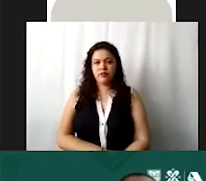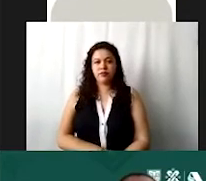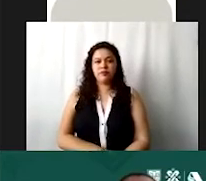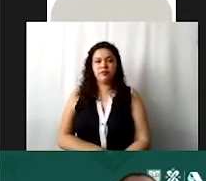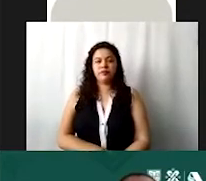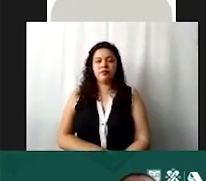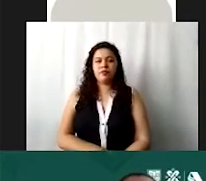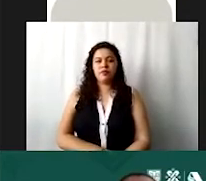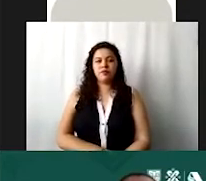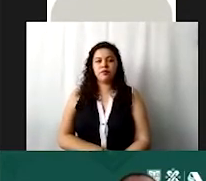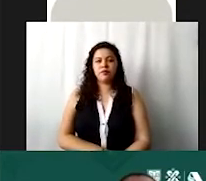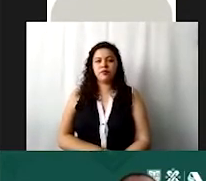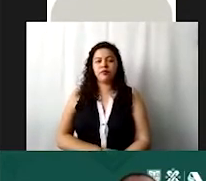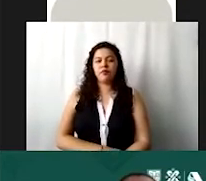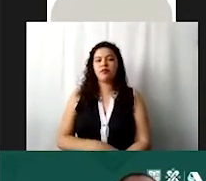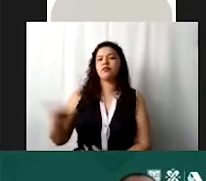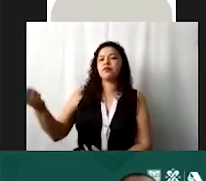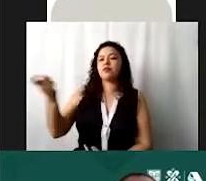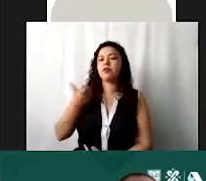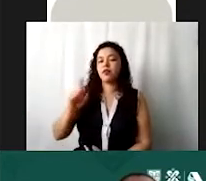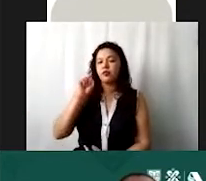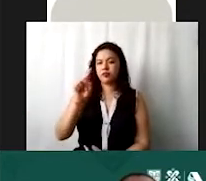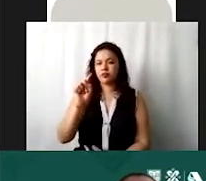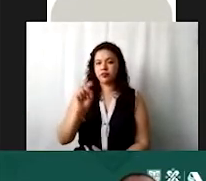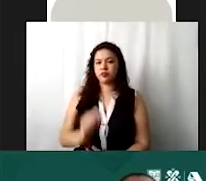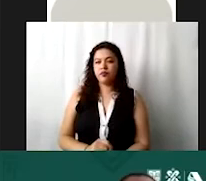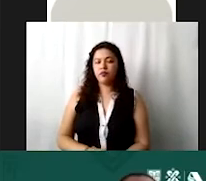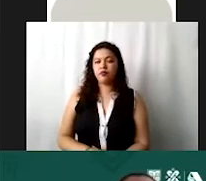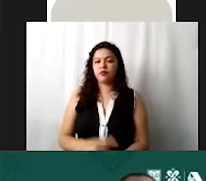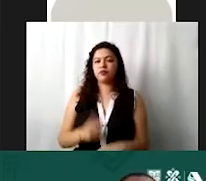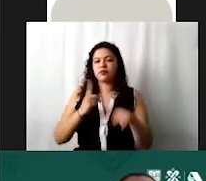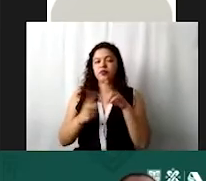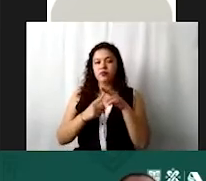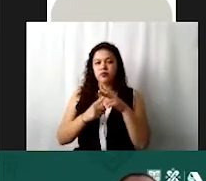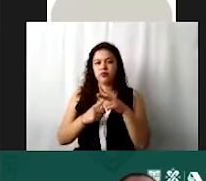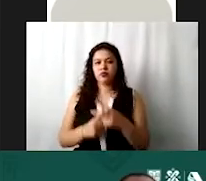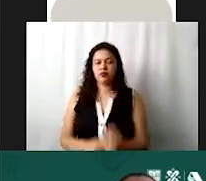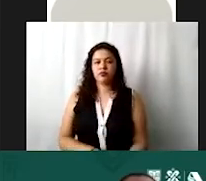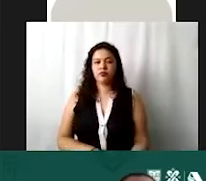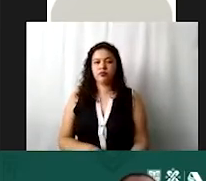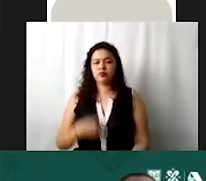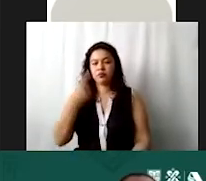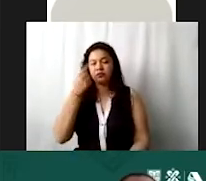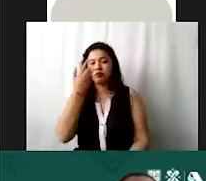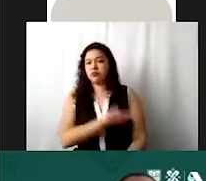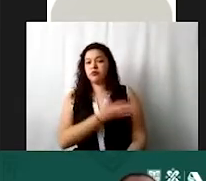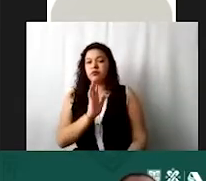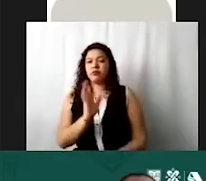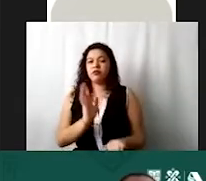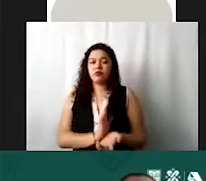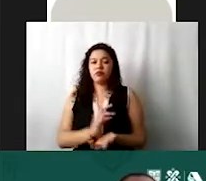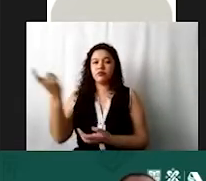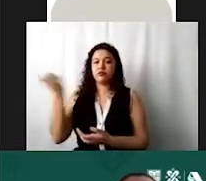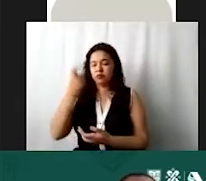Entonces aquí en la columna de ingresos le dan clic. Agregar cuenta. Y si se fijan ahora nos aparece aquí ingresos por